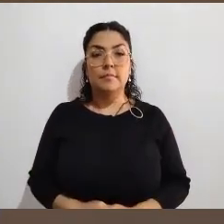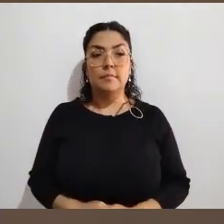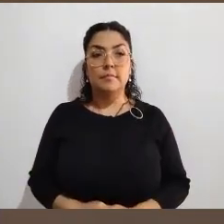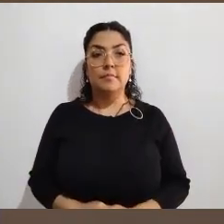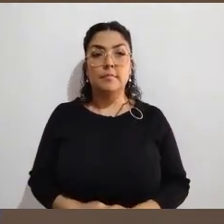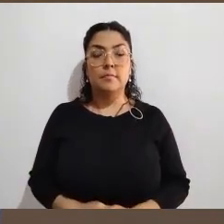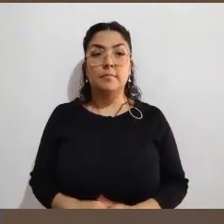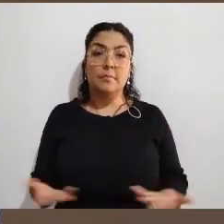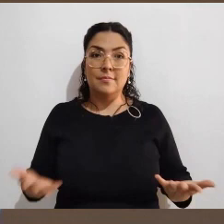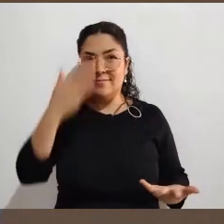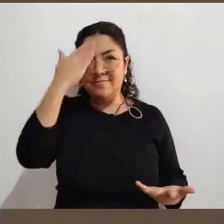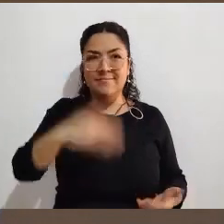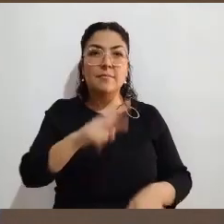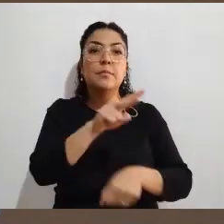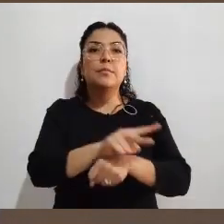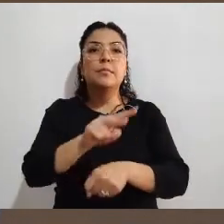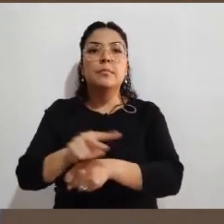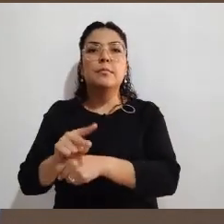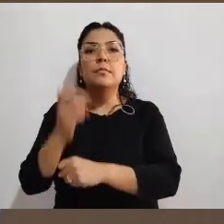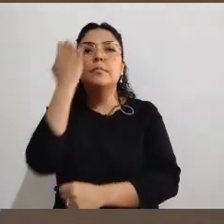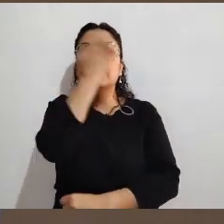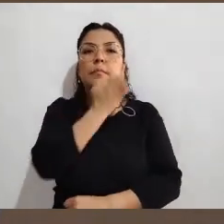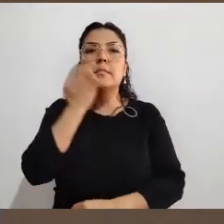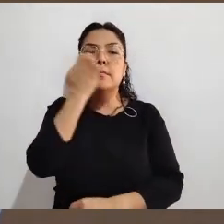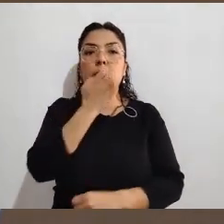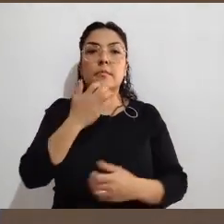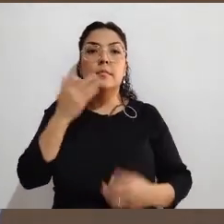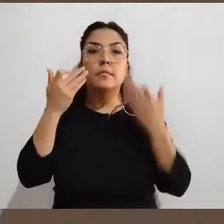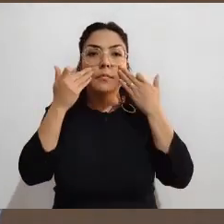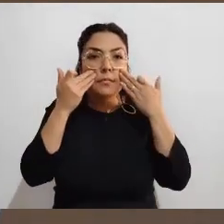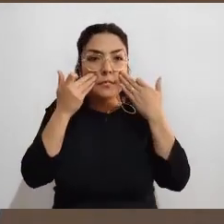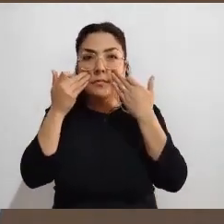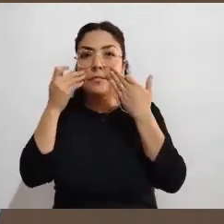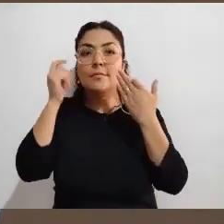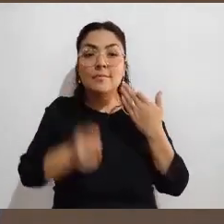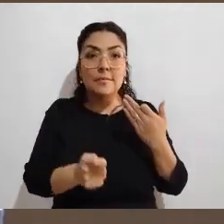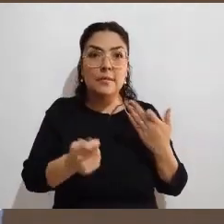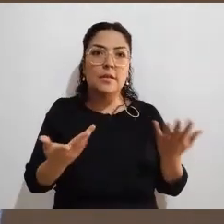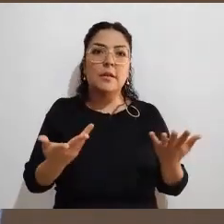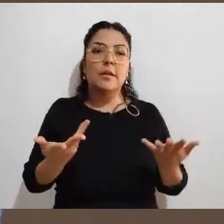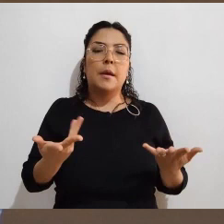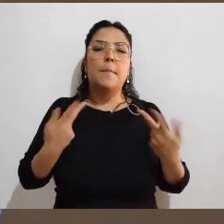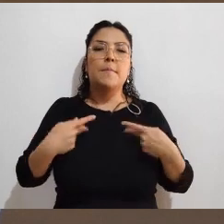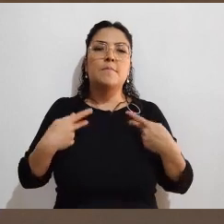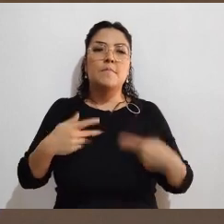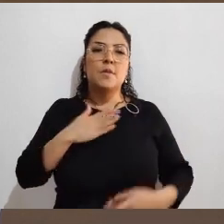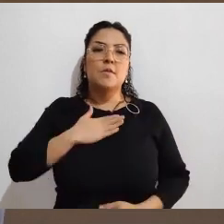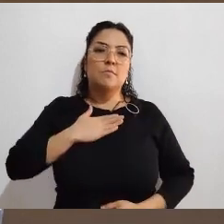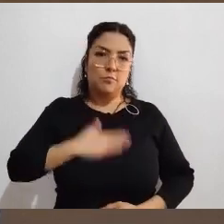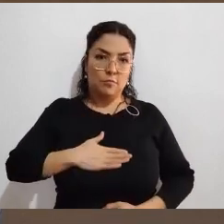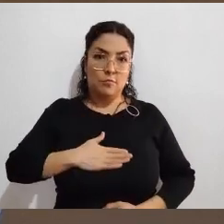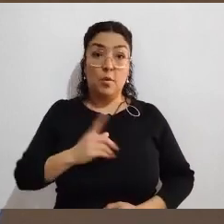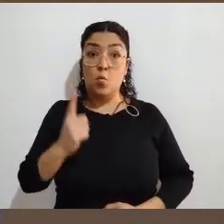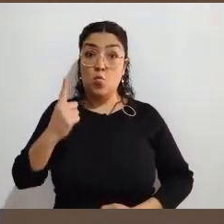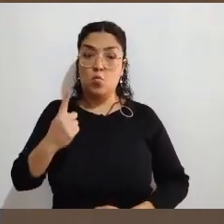observación electoral es apartidista porque precisamente se trata de una observación neutra, objetiva y que traiga como consecuencia la